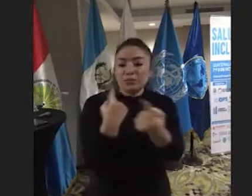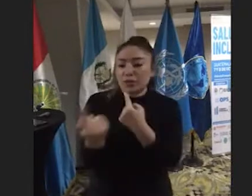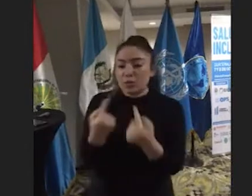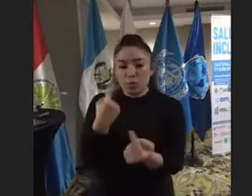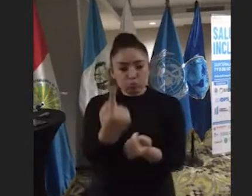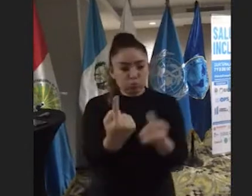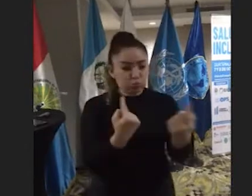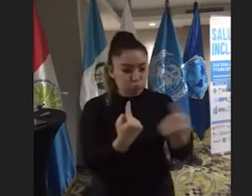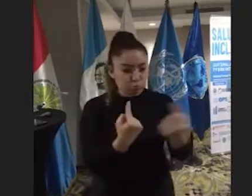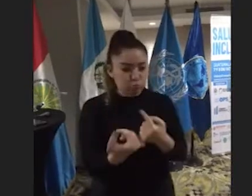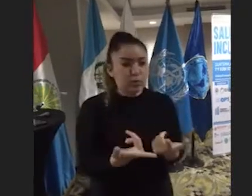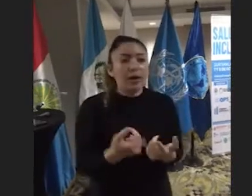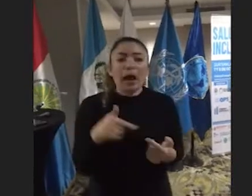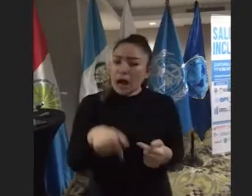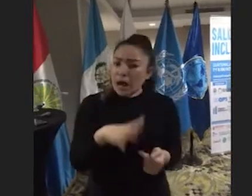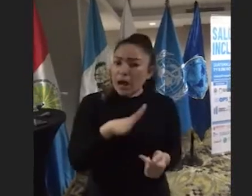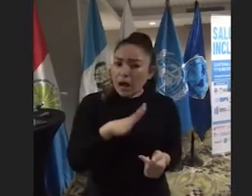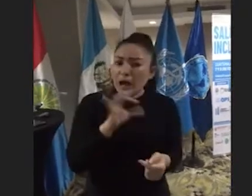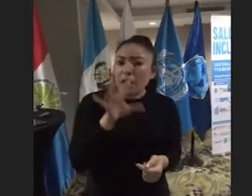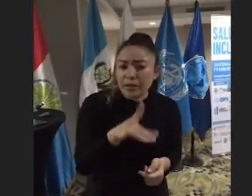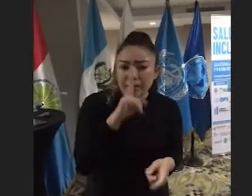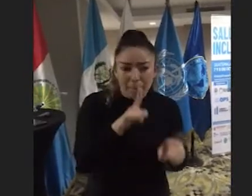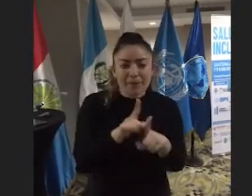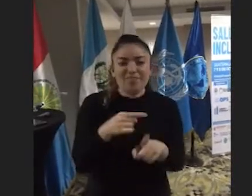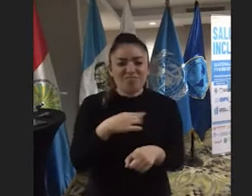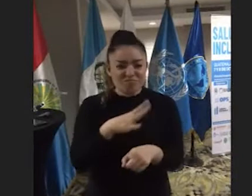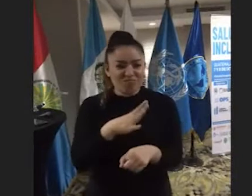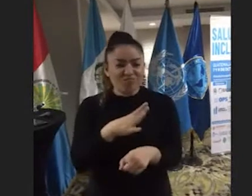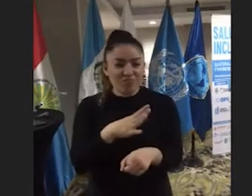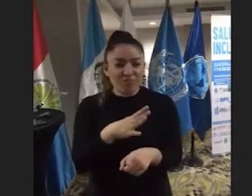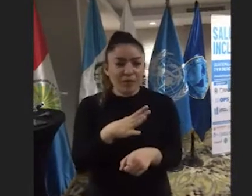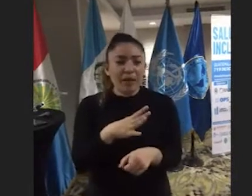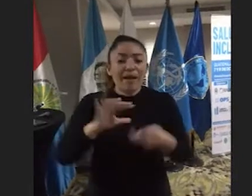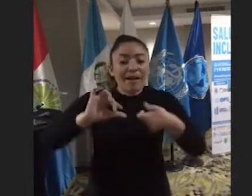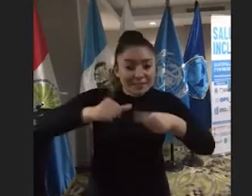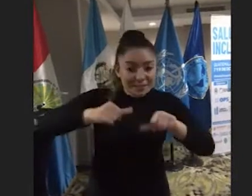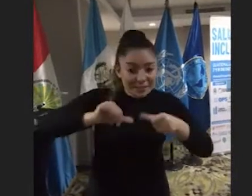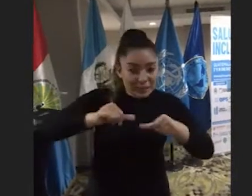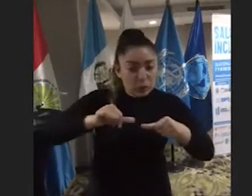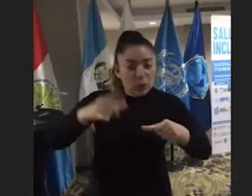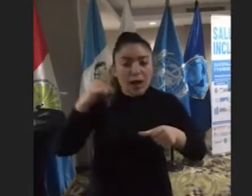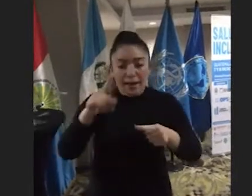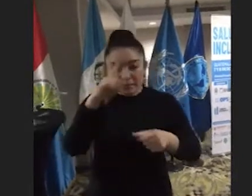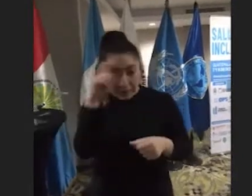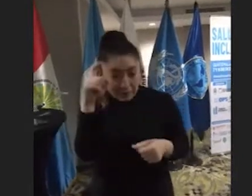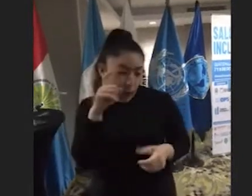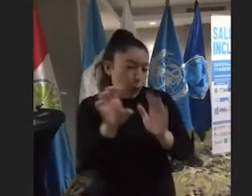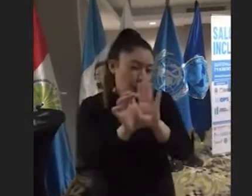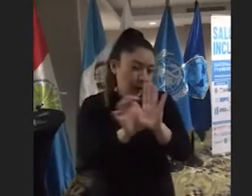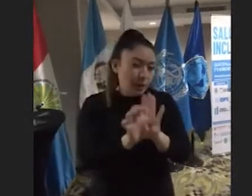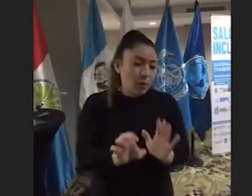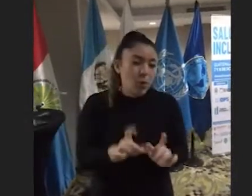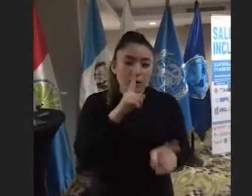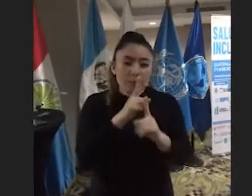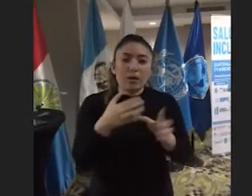otro. Alguien que tenga acceso al empleo, por ejemplo, se